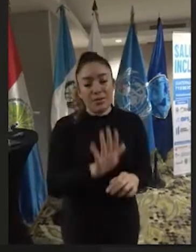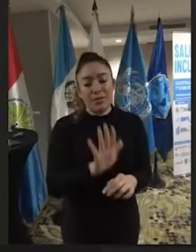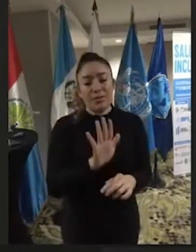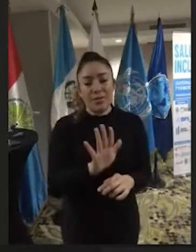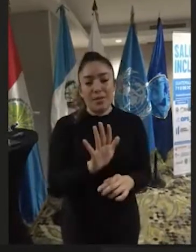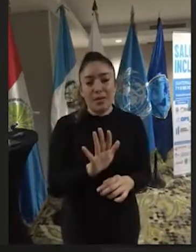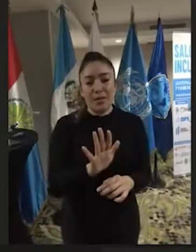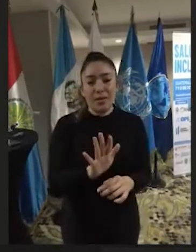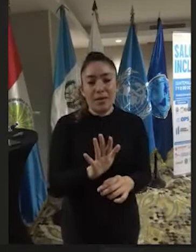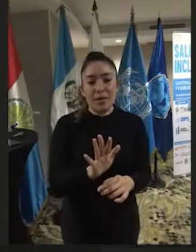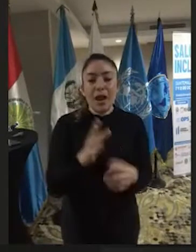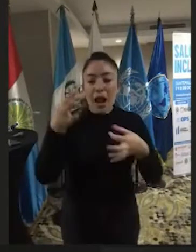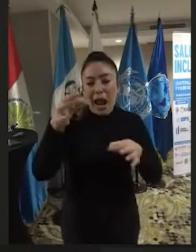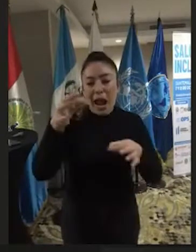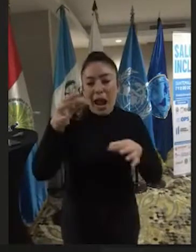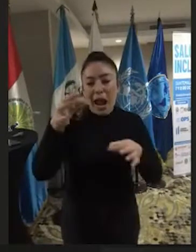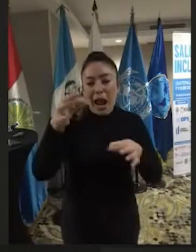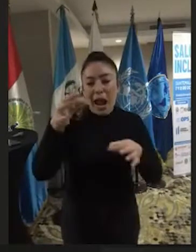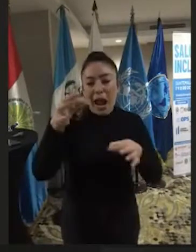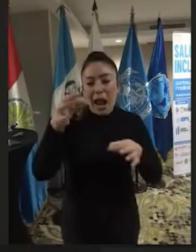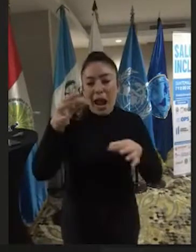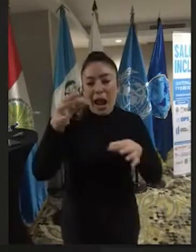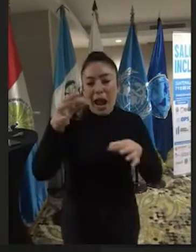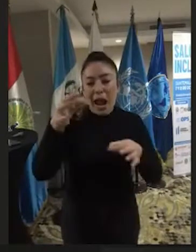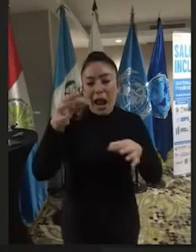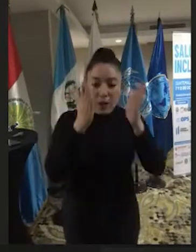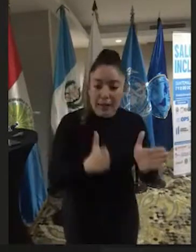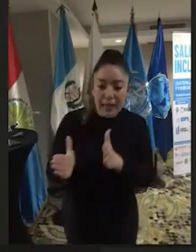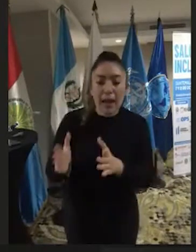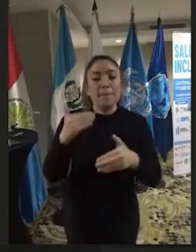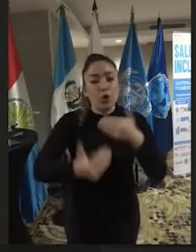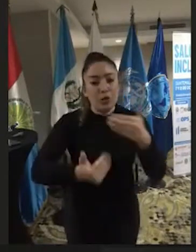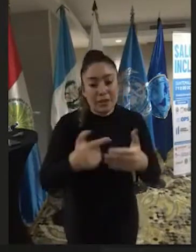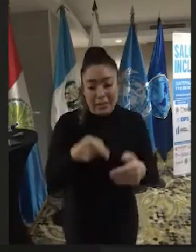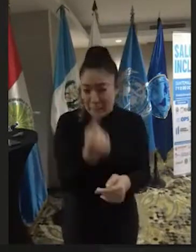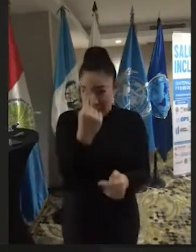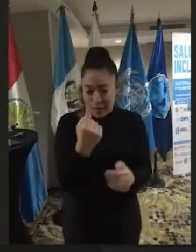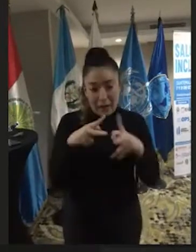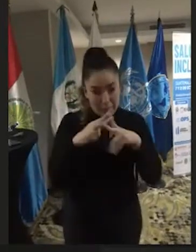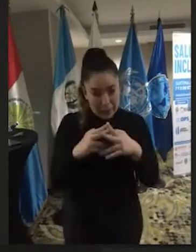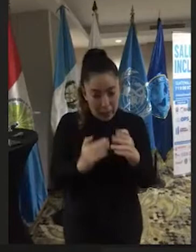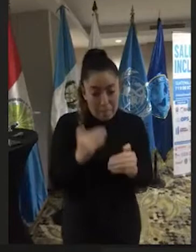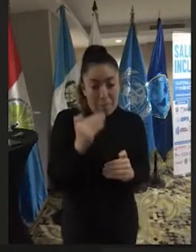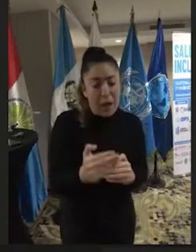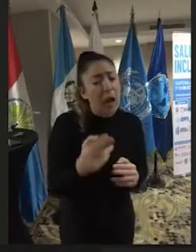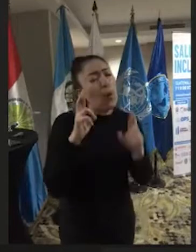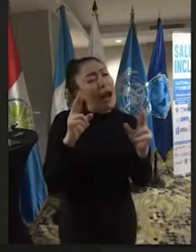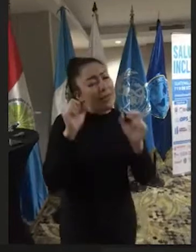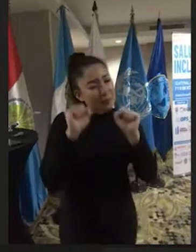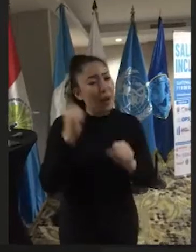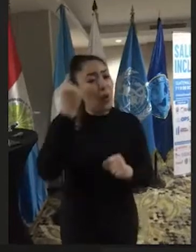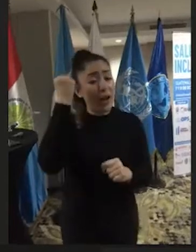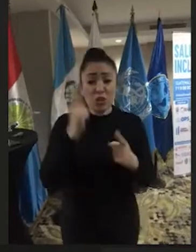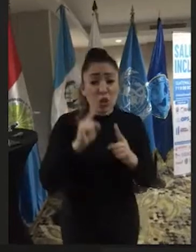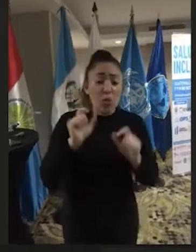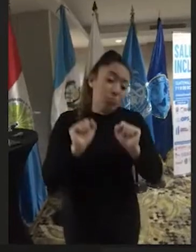hoja de ruta plantea institucionalización de procesos, ese sería nuestro primer instrumento ojalá se logra, si no, pues por